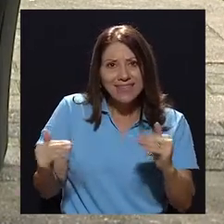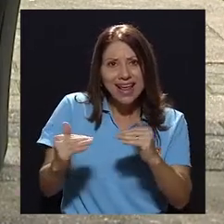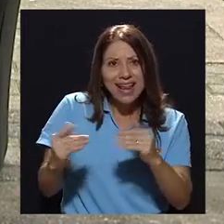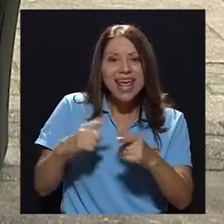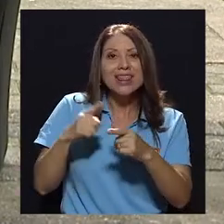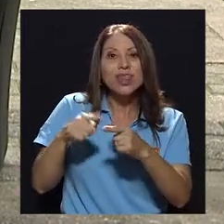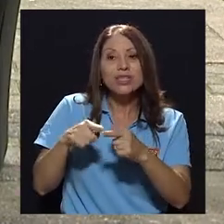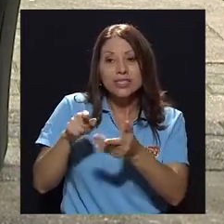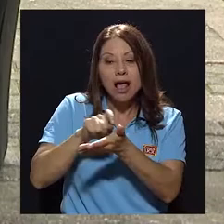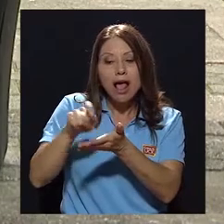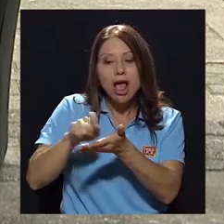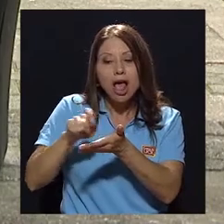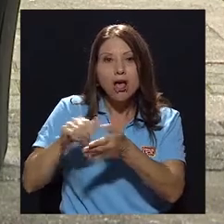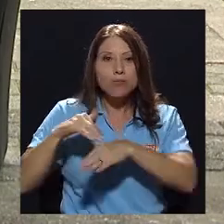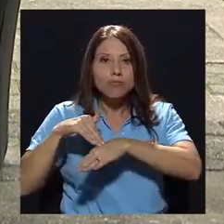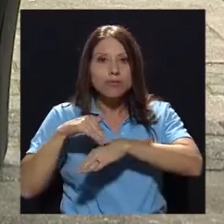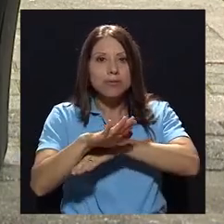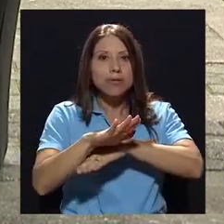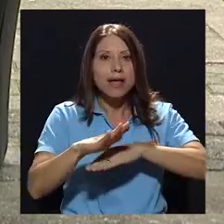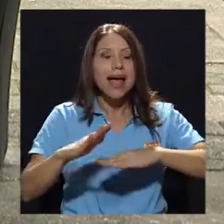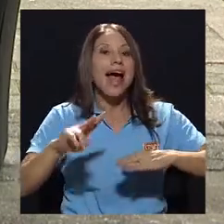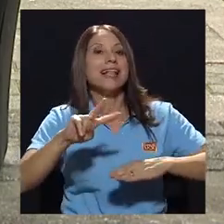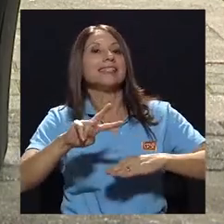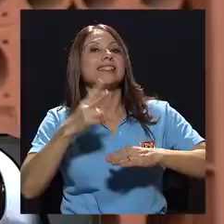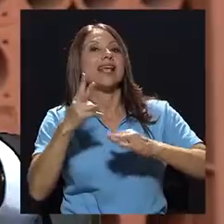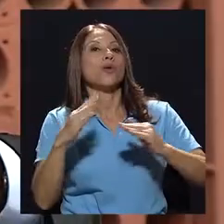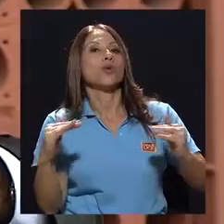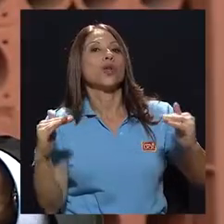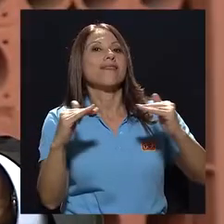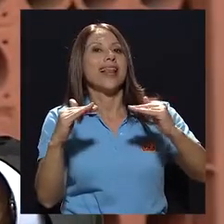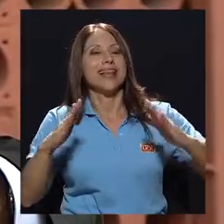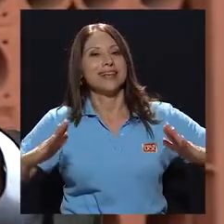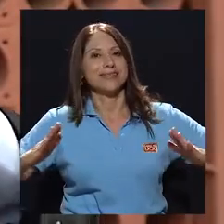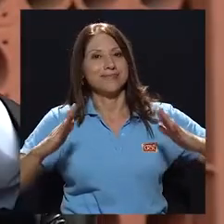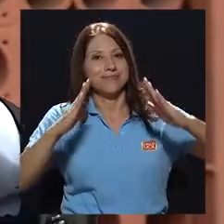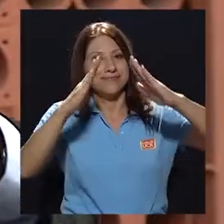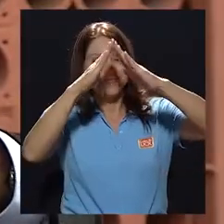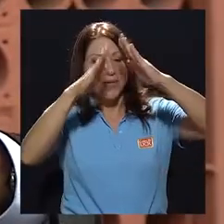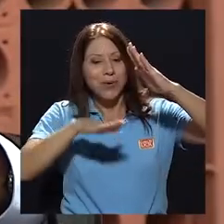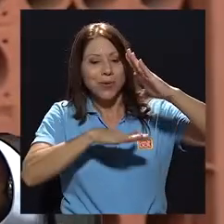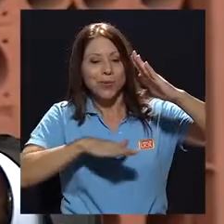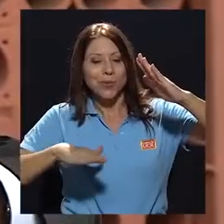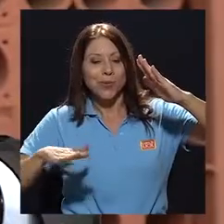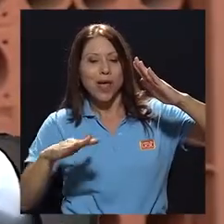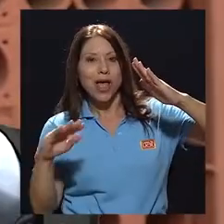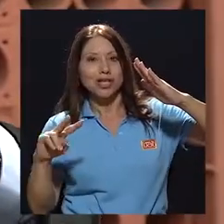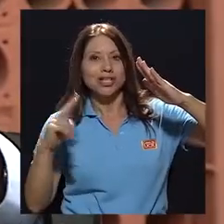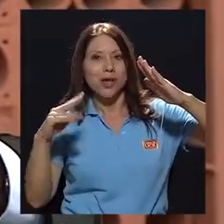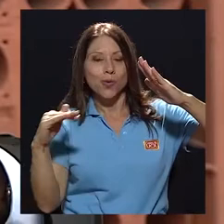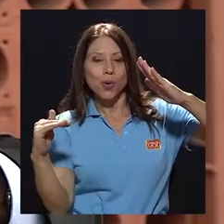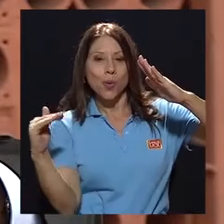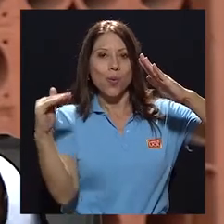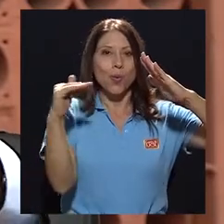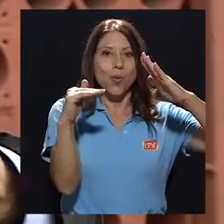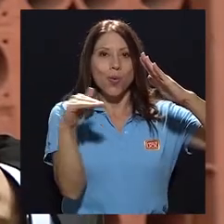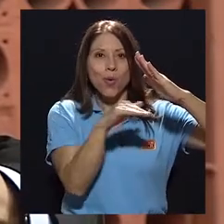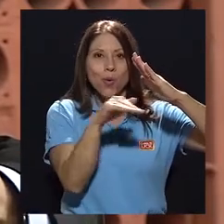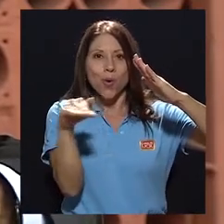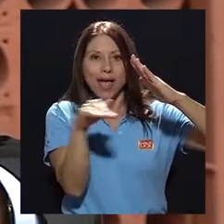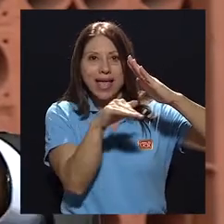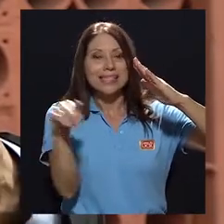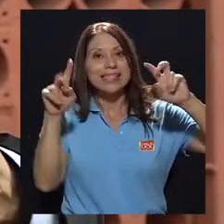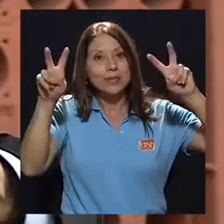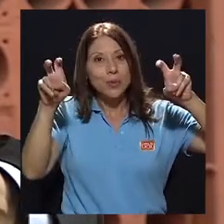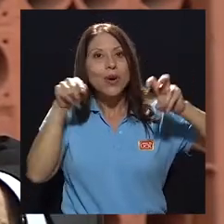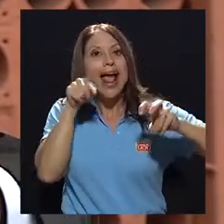nivel, es referido al segundo nivel de atención, porque se supone que en ese segundo nivel de atención sí es posible resolver